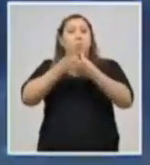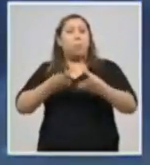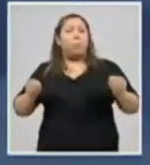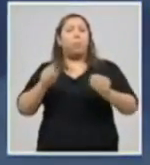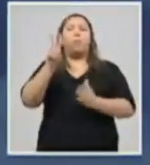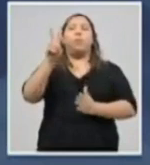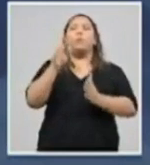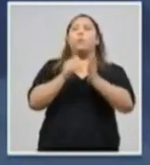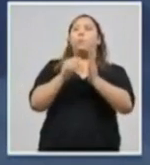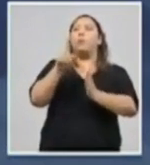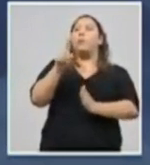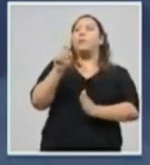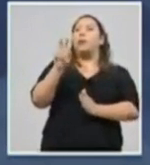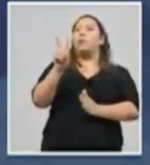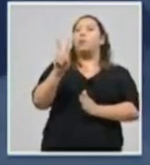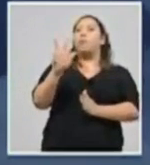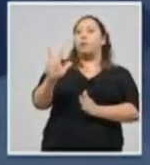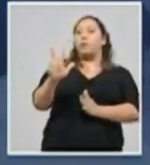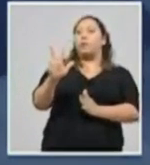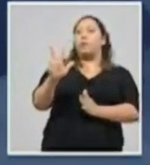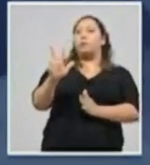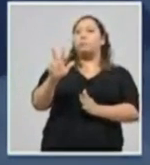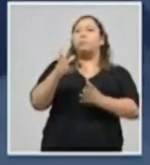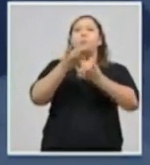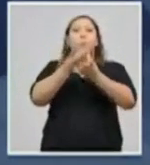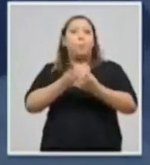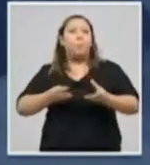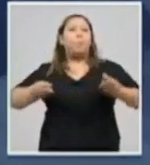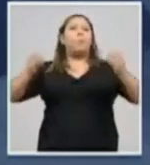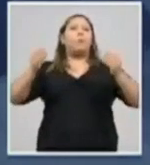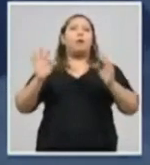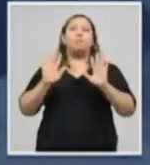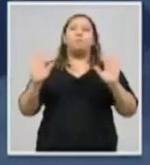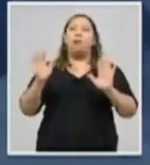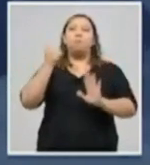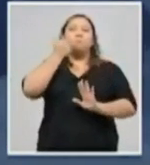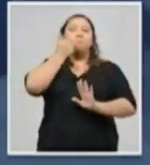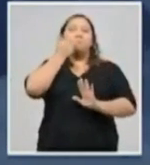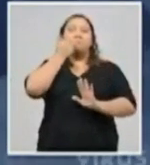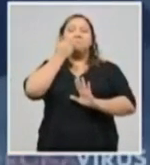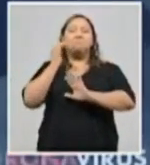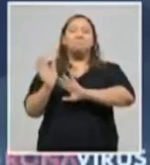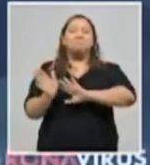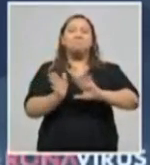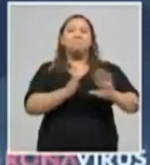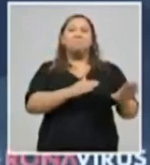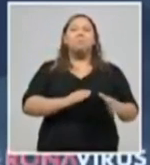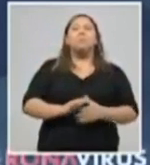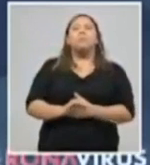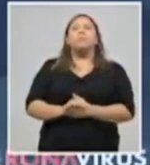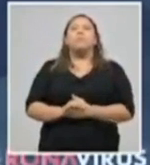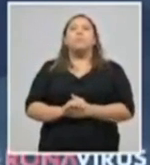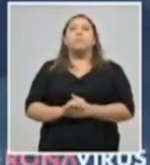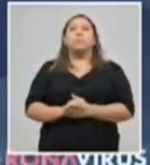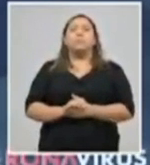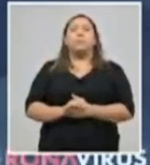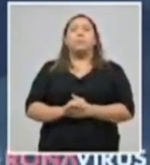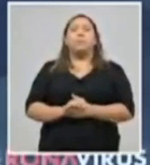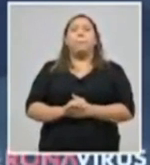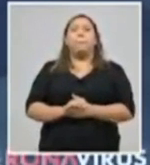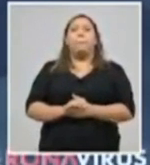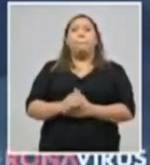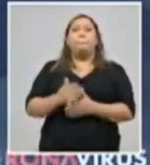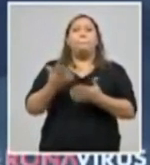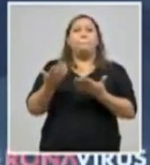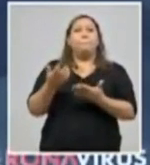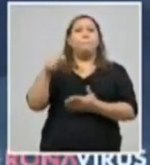.123 personas se han recuperado, han vencido esta enfermedad. Y en resumen, la situación de los pacientes